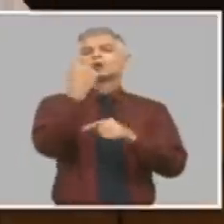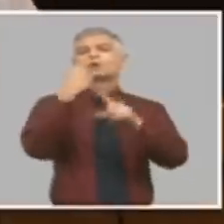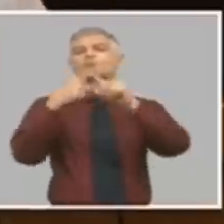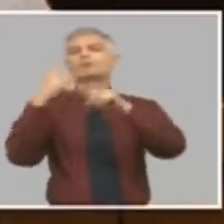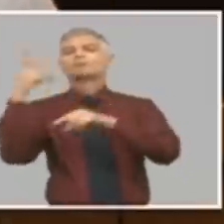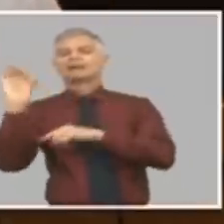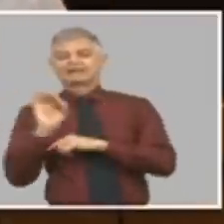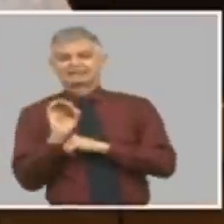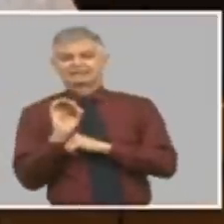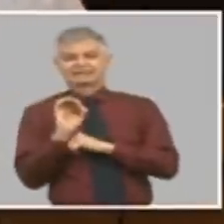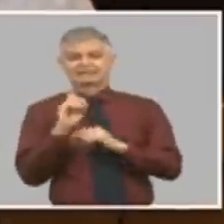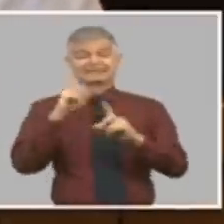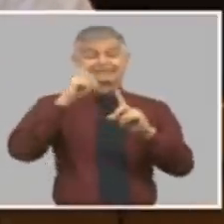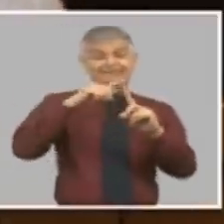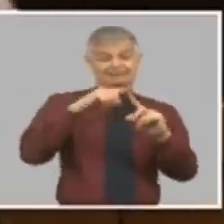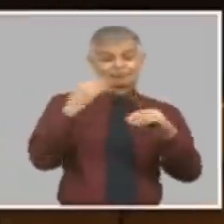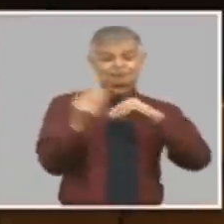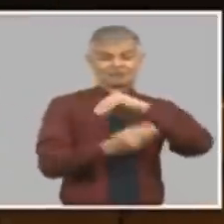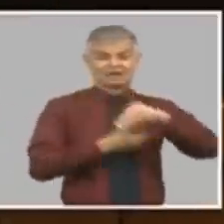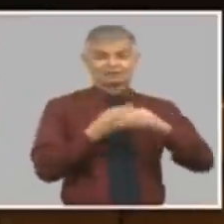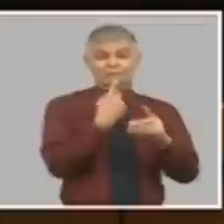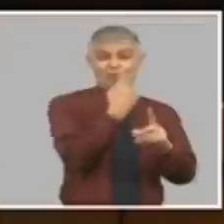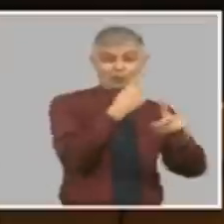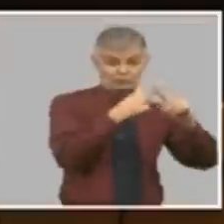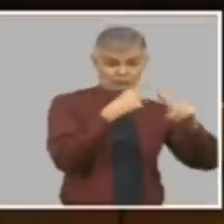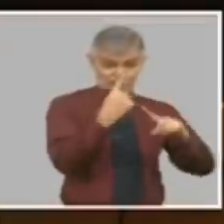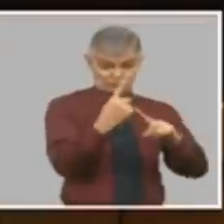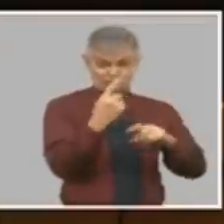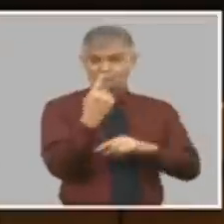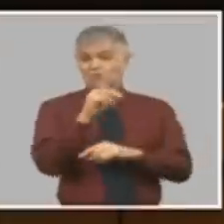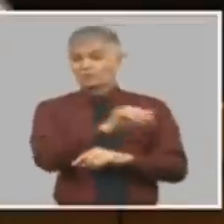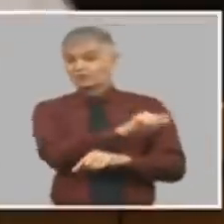si el tipo de va de uno por uno a uno por veinte